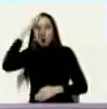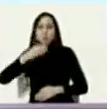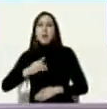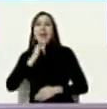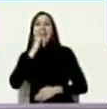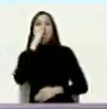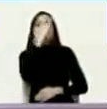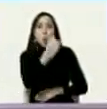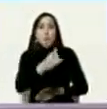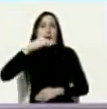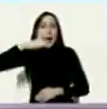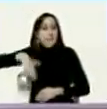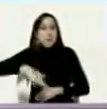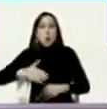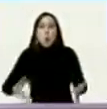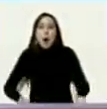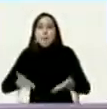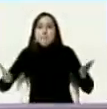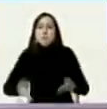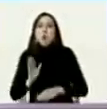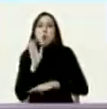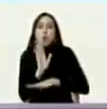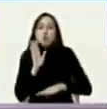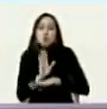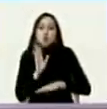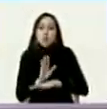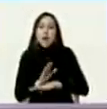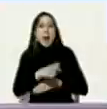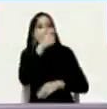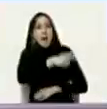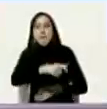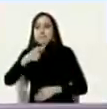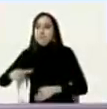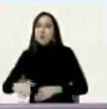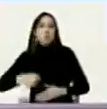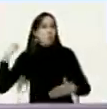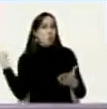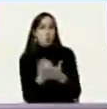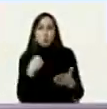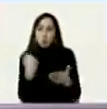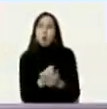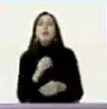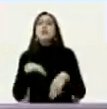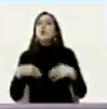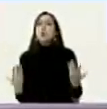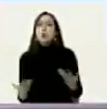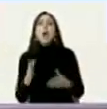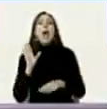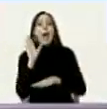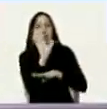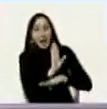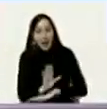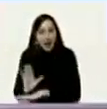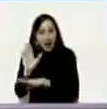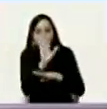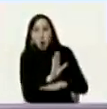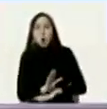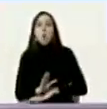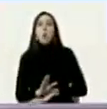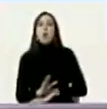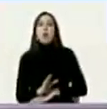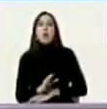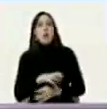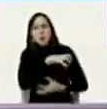información a la motivación de la población nadie se puede rendir todos debemos cuidarnos esto no es un problema de ideología